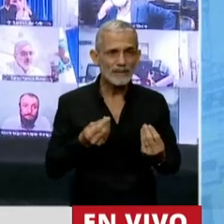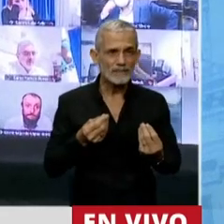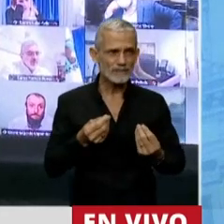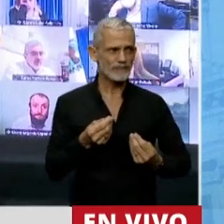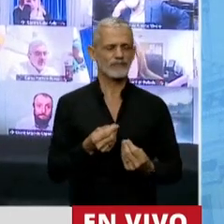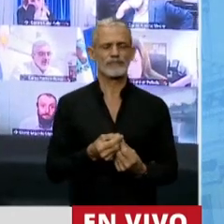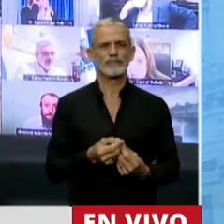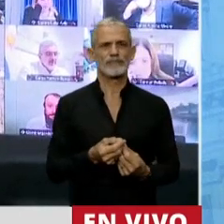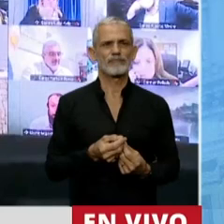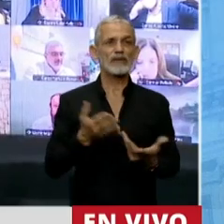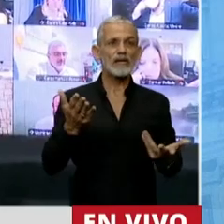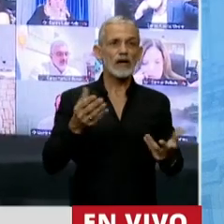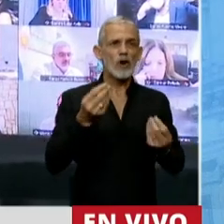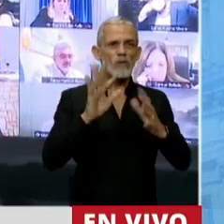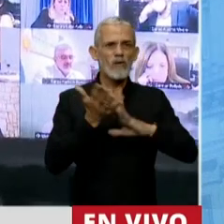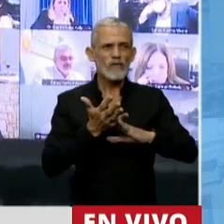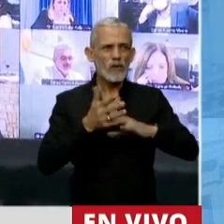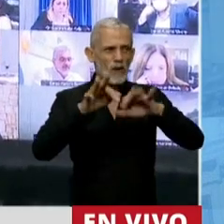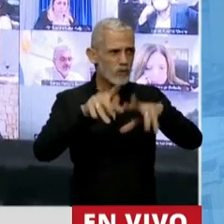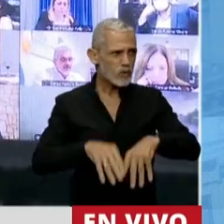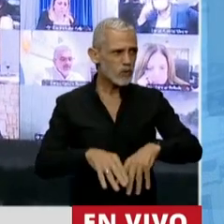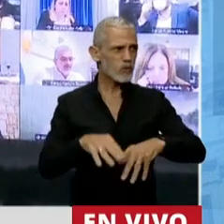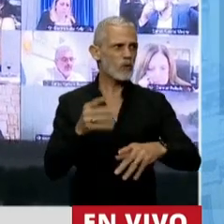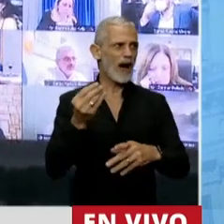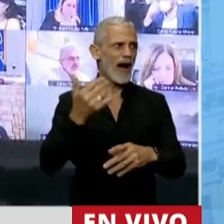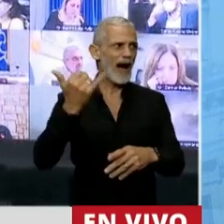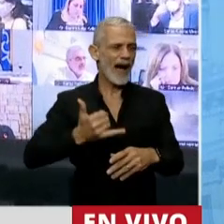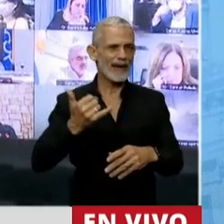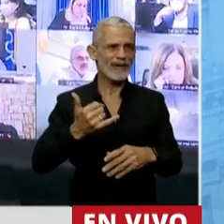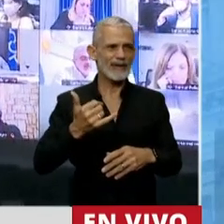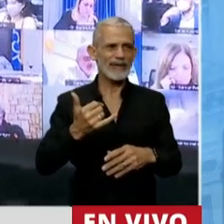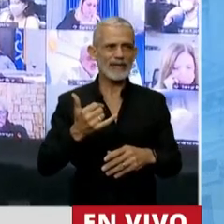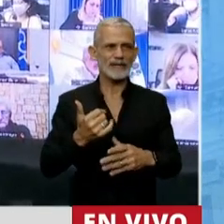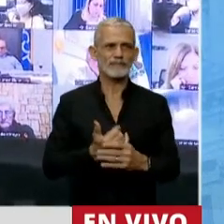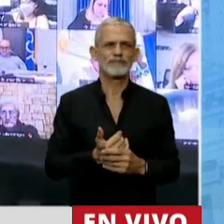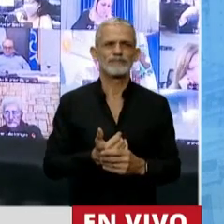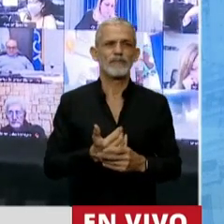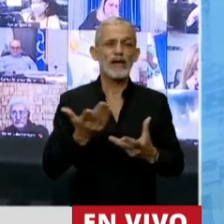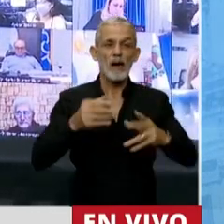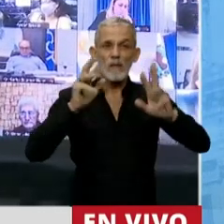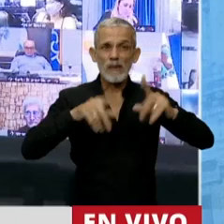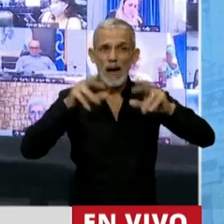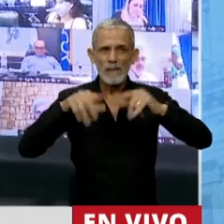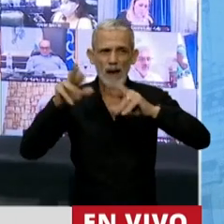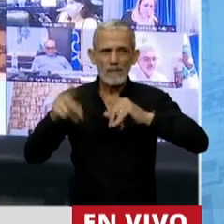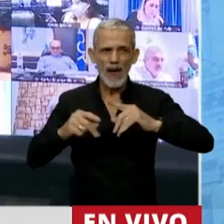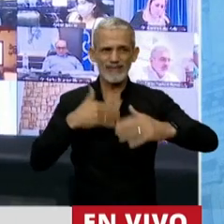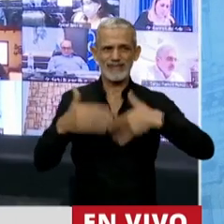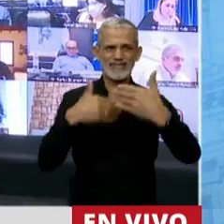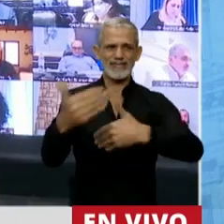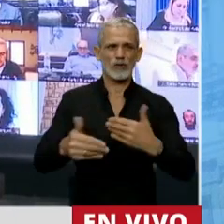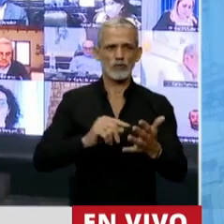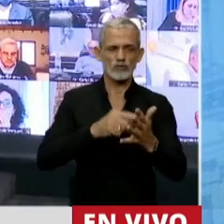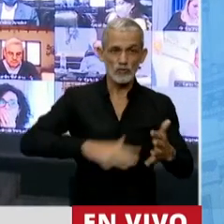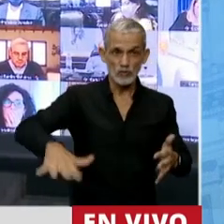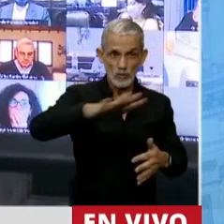en cómo está redactado, nos está imposibilitando planes de desarrollo urbano